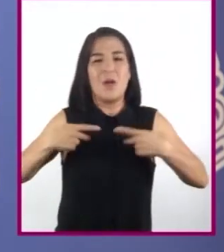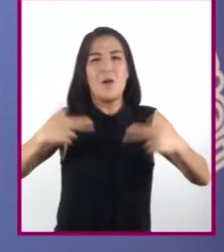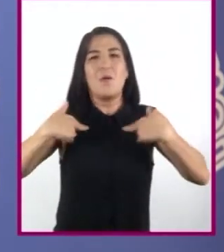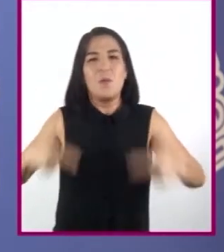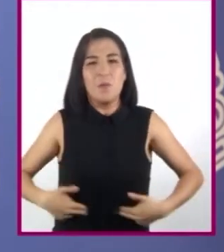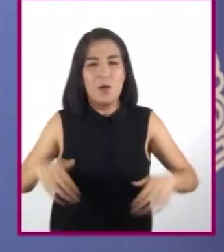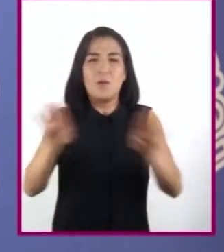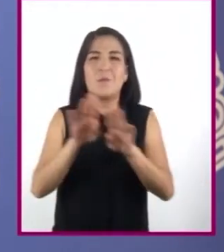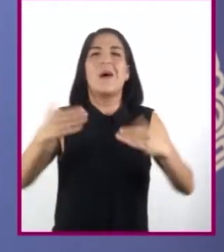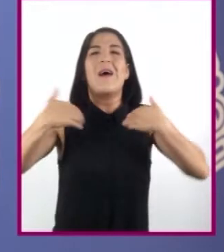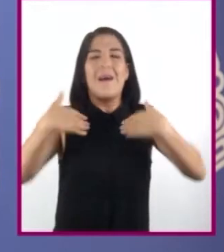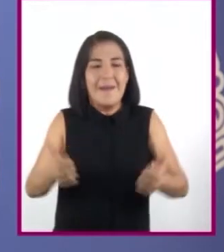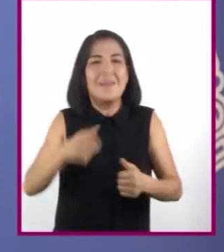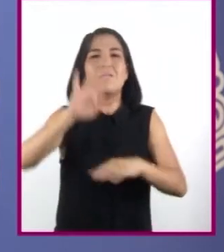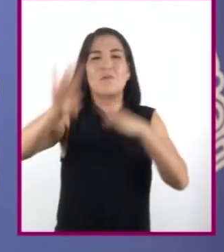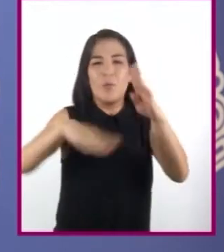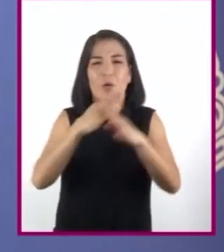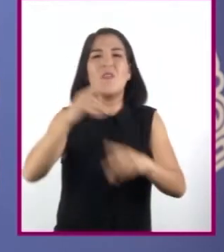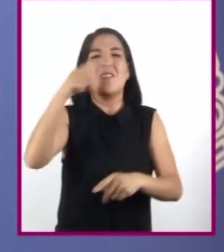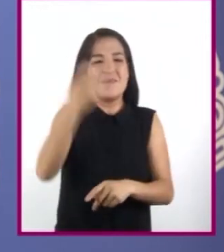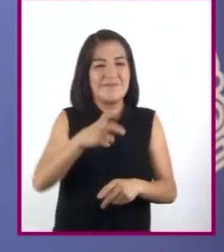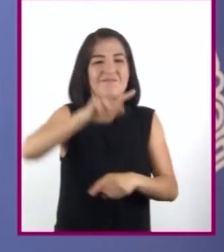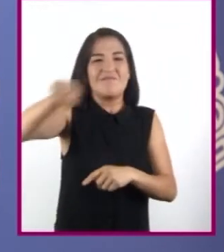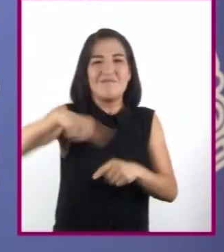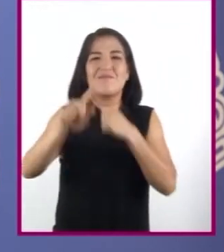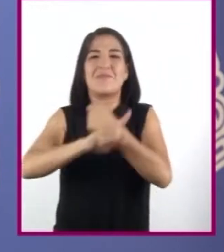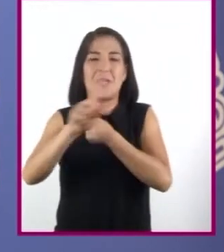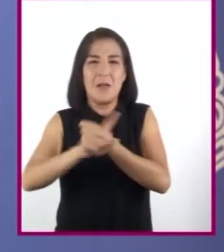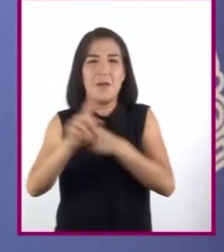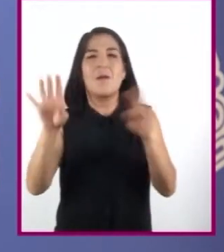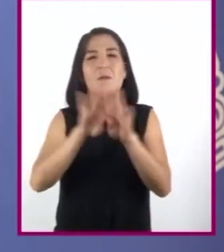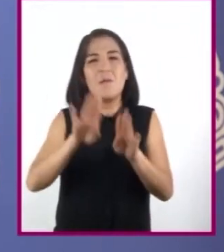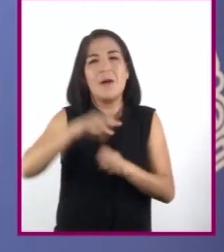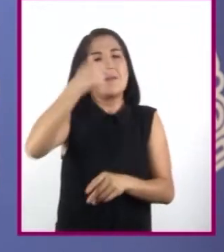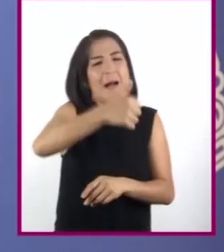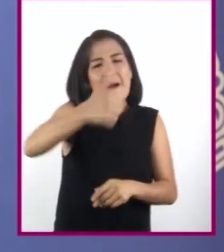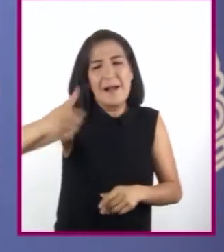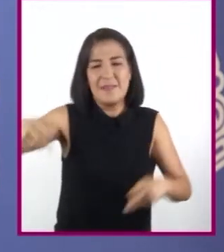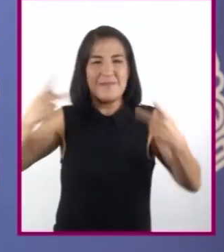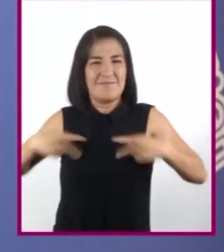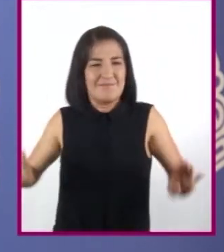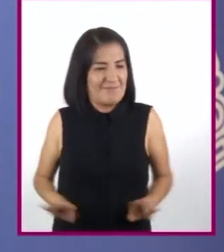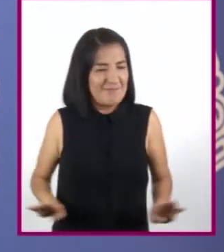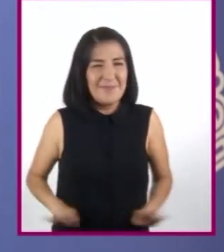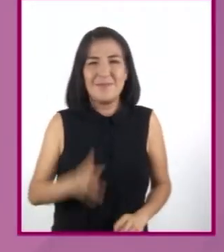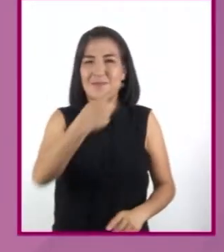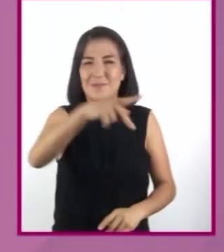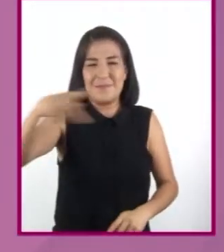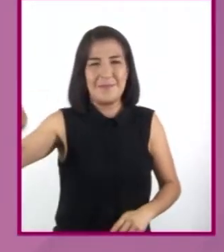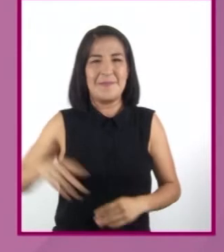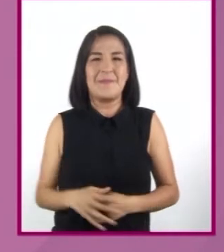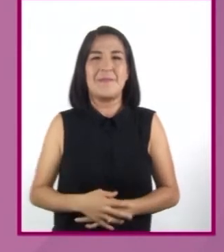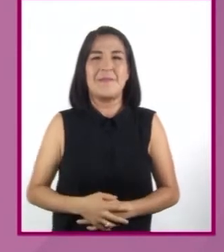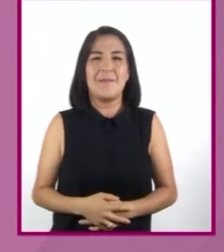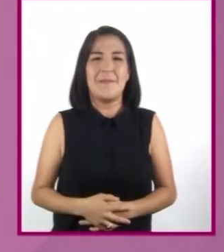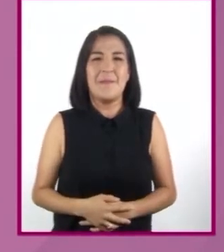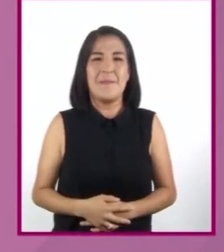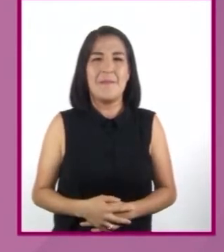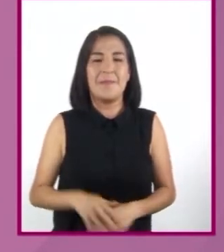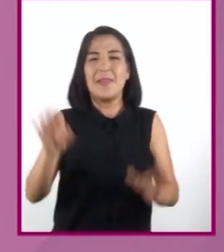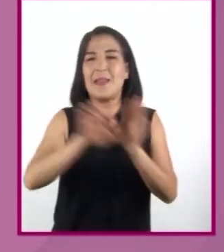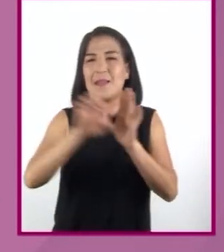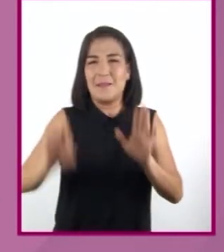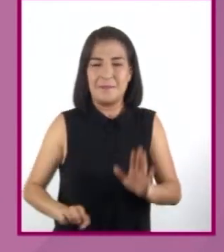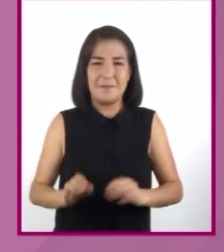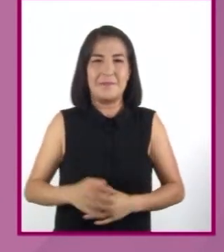el mundo en el que vivimos. Todo subgénero presenta personajes con ciertas características específicas. Por